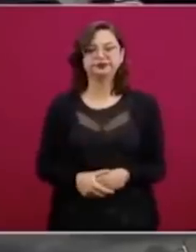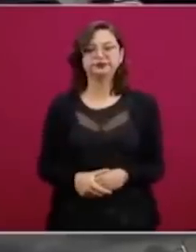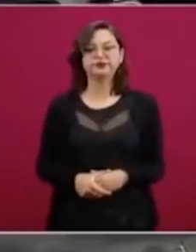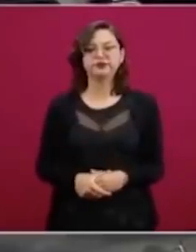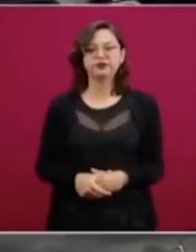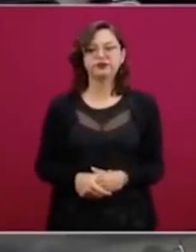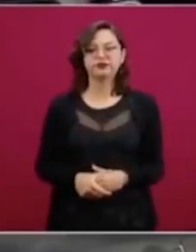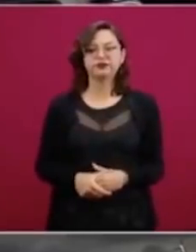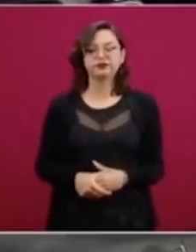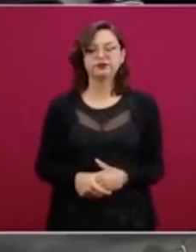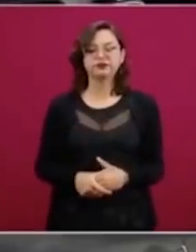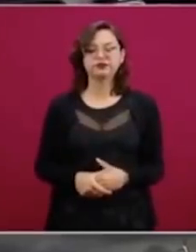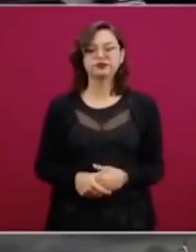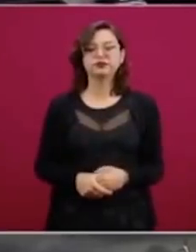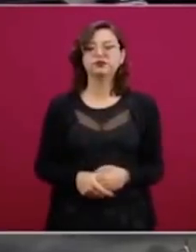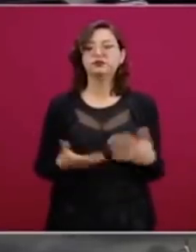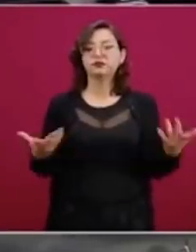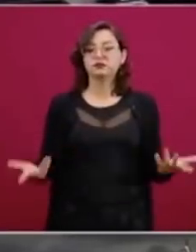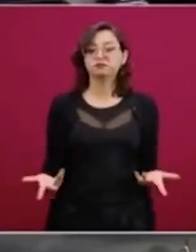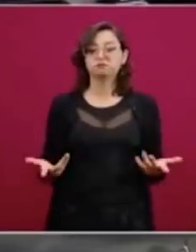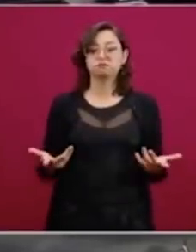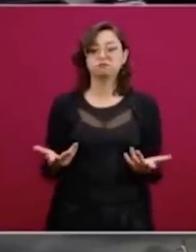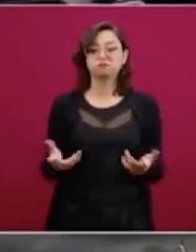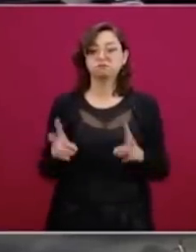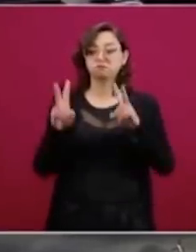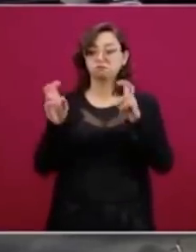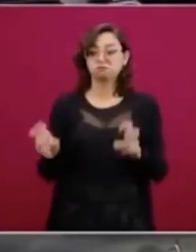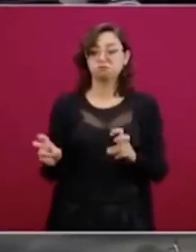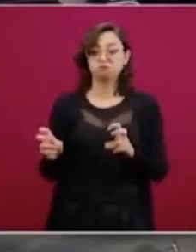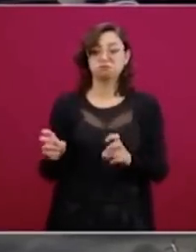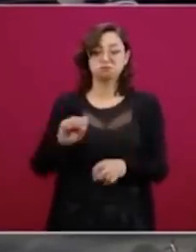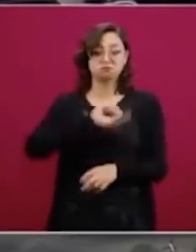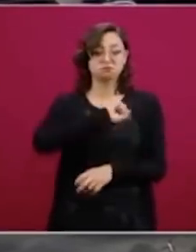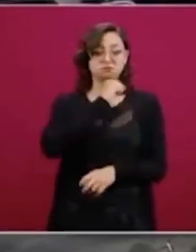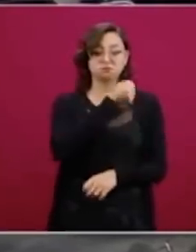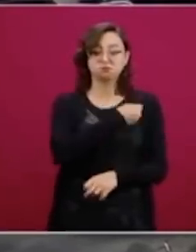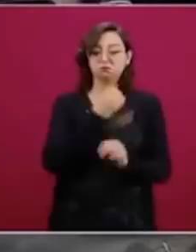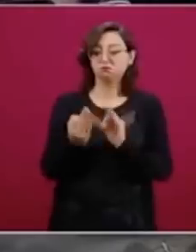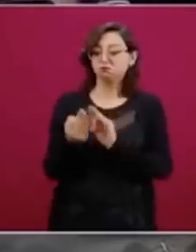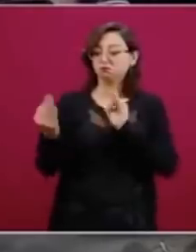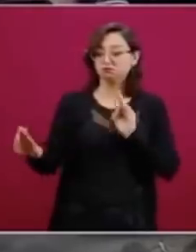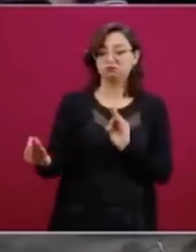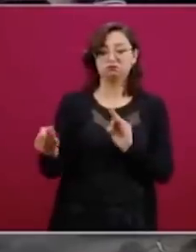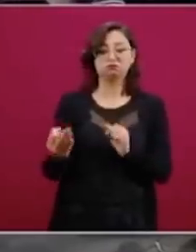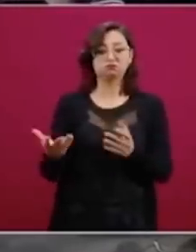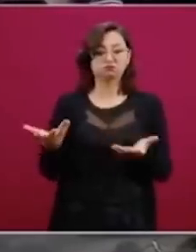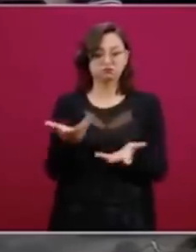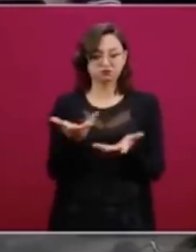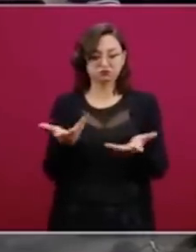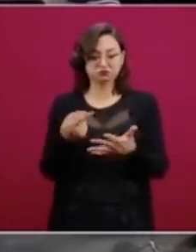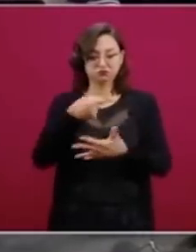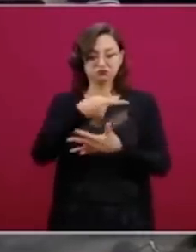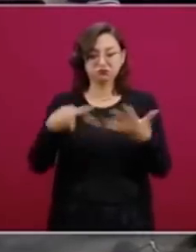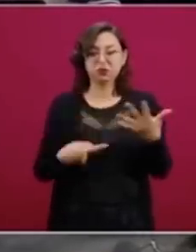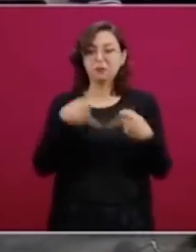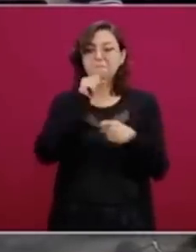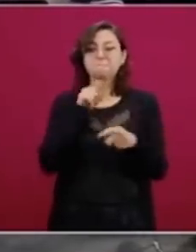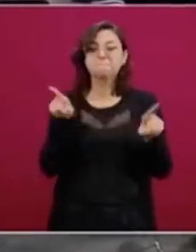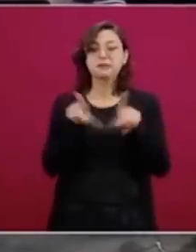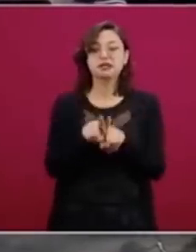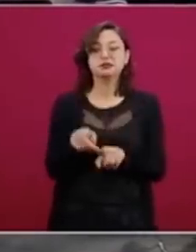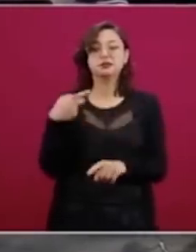Las medidas de sana distancia son las mismas de la Jornada Nacional de Sana Distancia, pero lo que ayer reflexionó